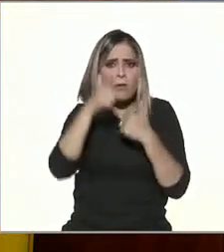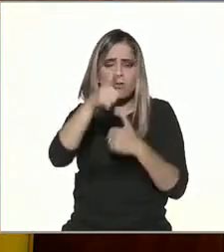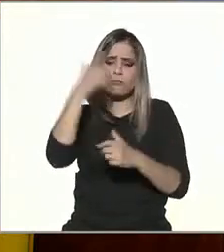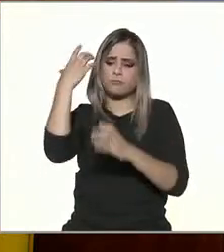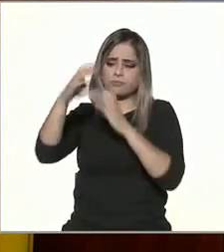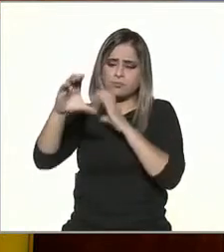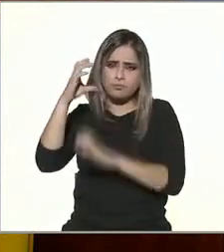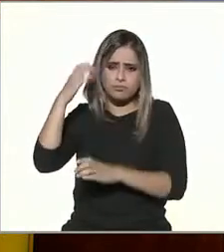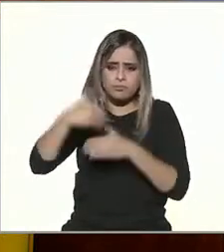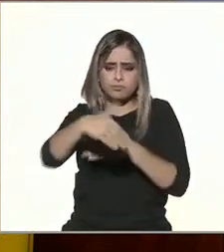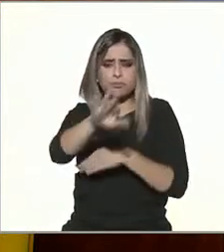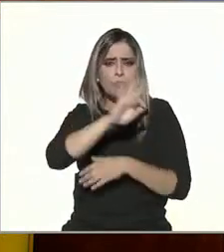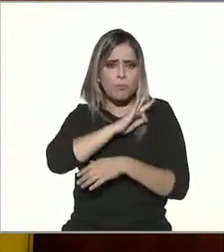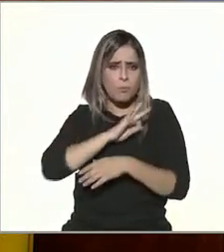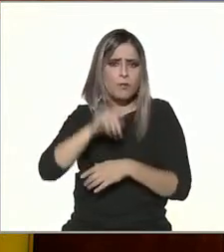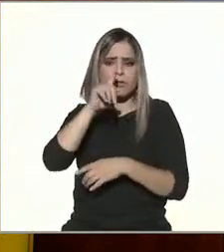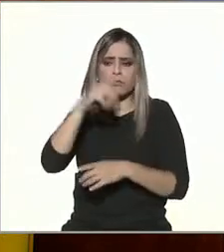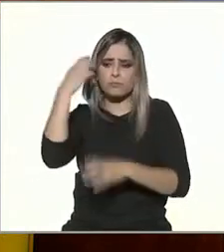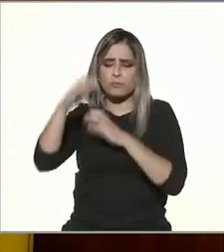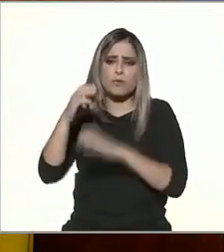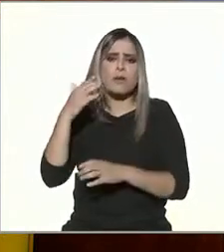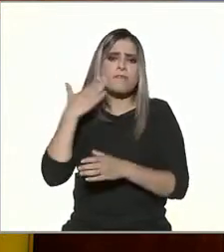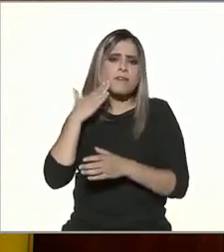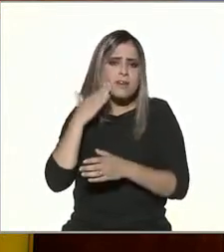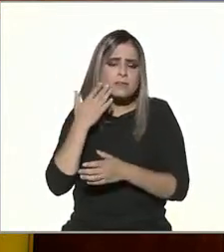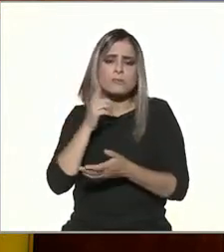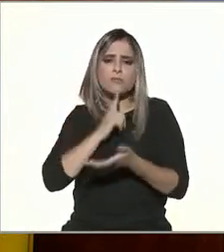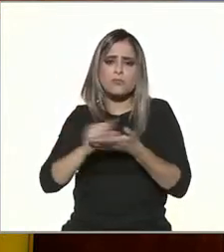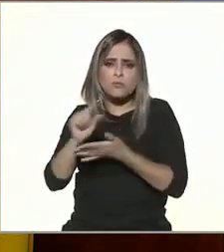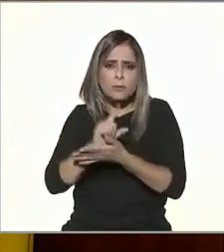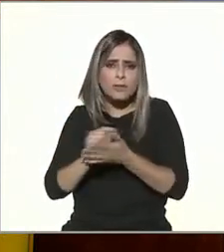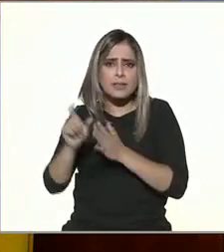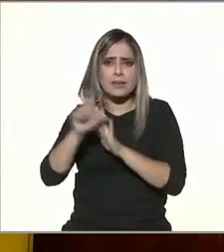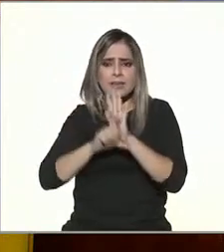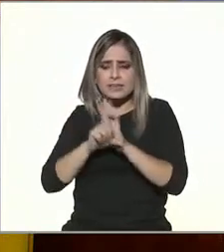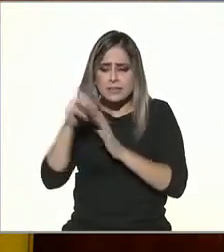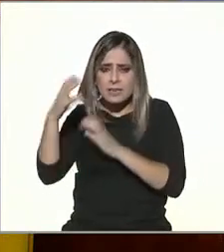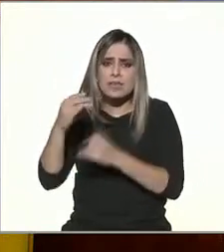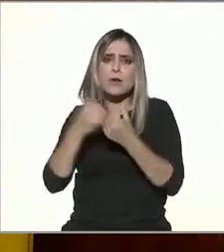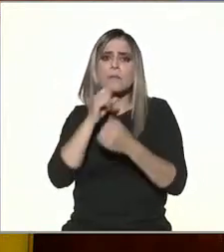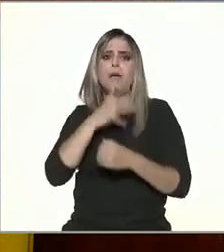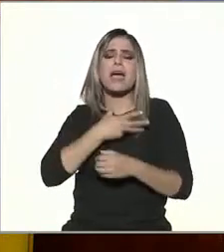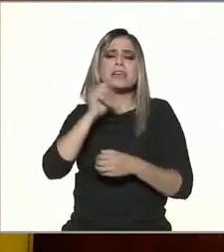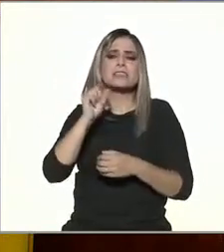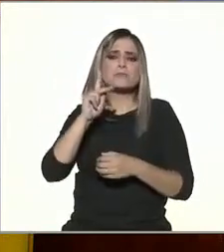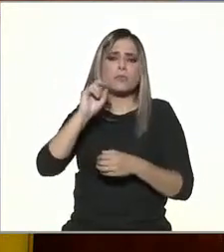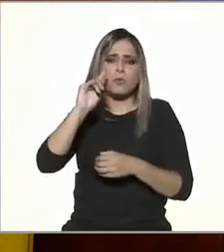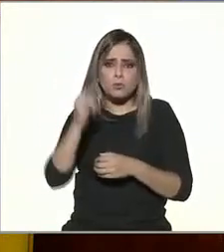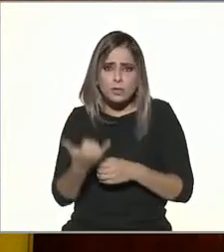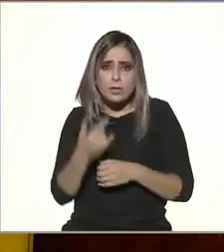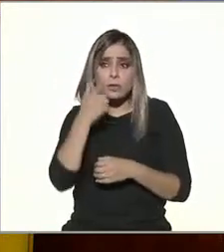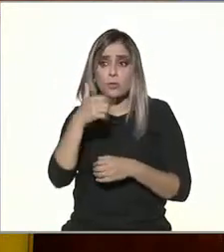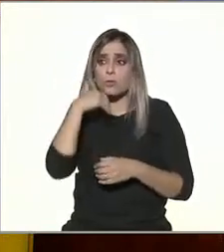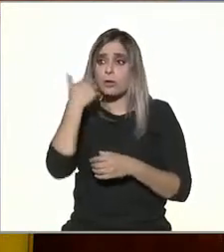queda mucho tiempo, pueden hacerlo en cualquiera de nuestras redes sociales e incluso tenemos Spotify. Si en algún momento quieren escuchar alguna de nuestras